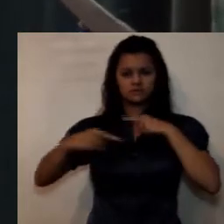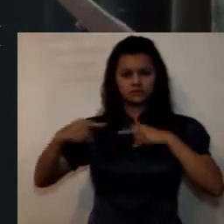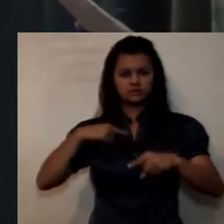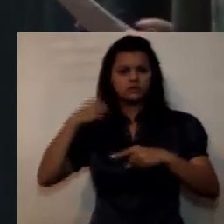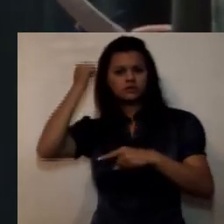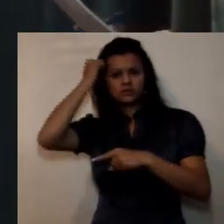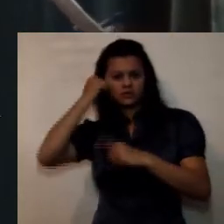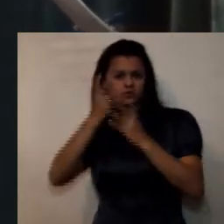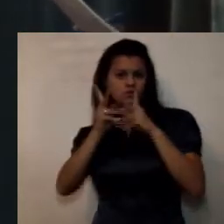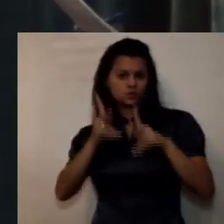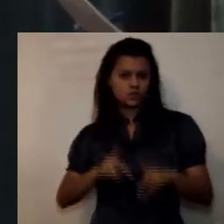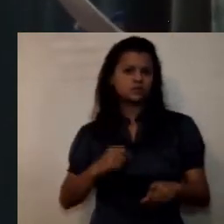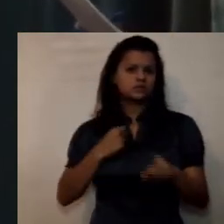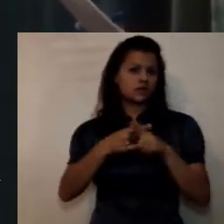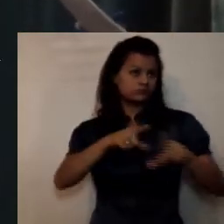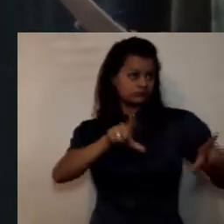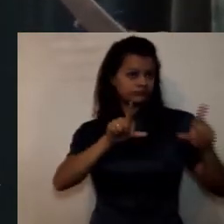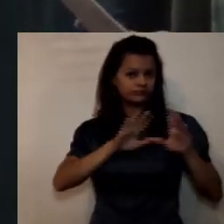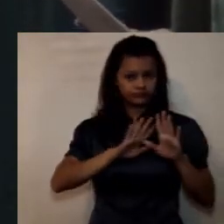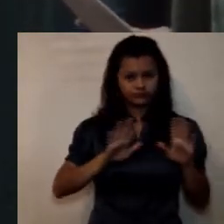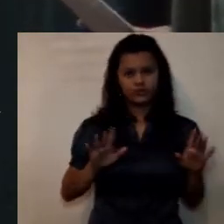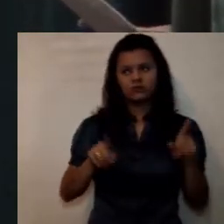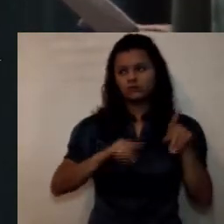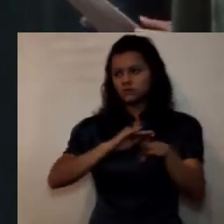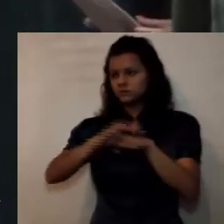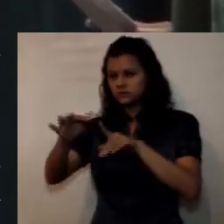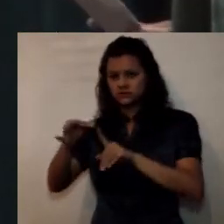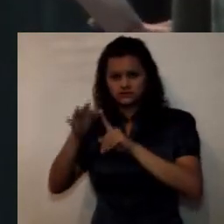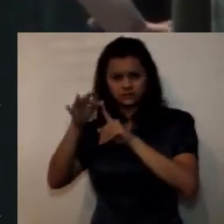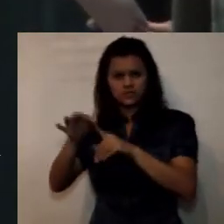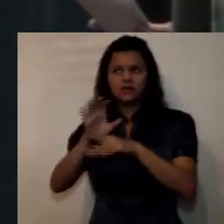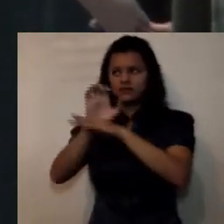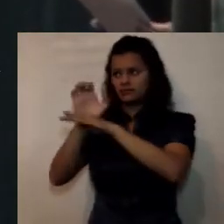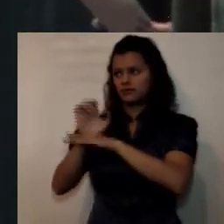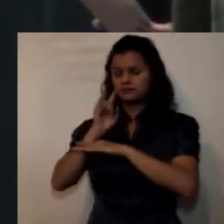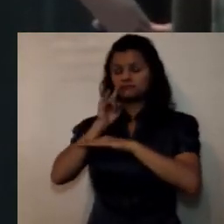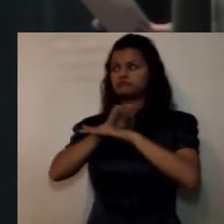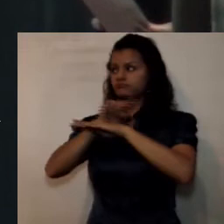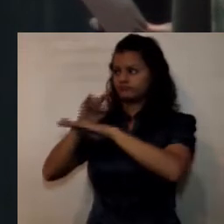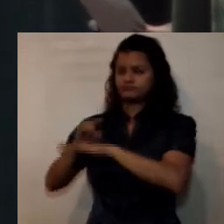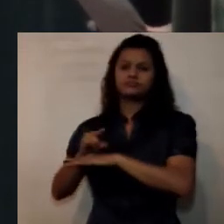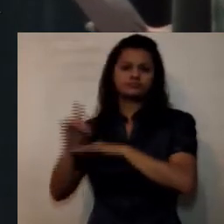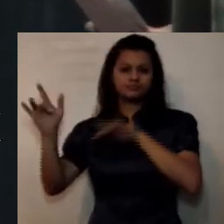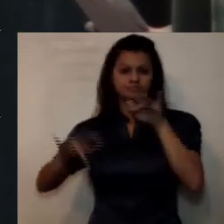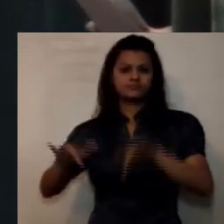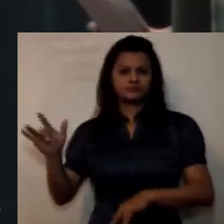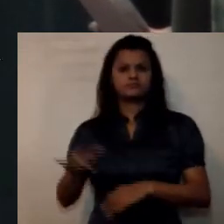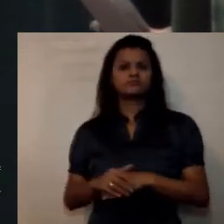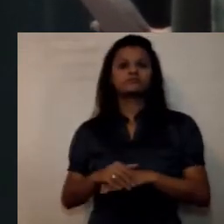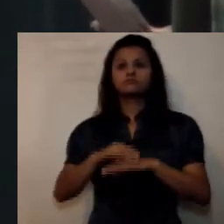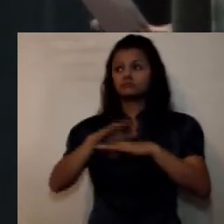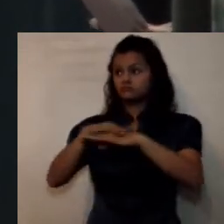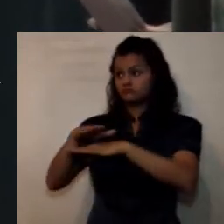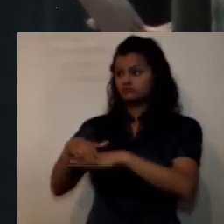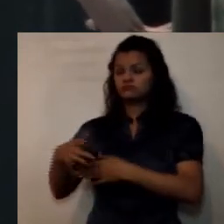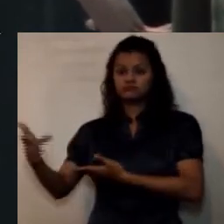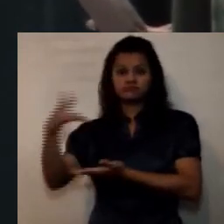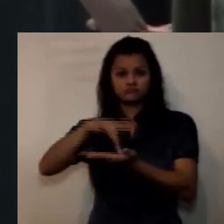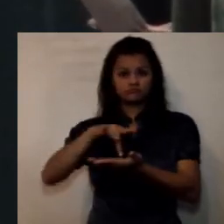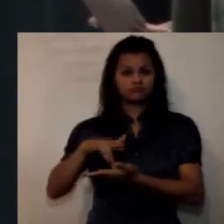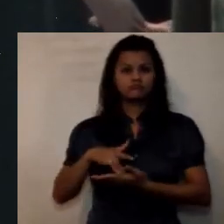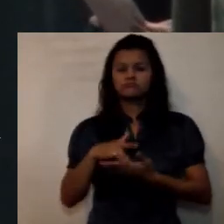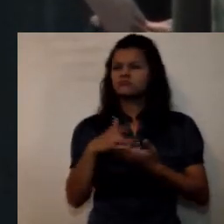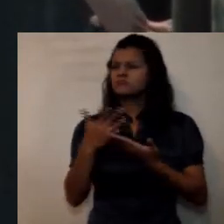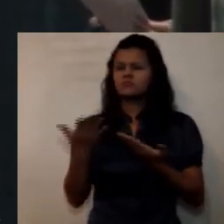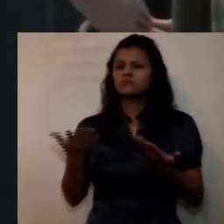estudiantes egresados invitados especiales y entidades de control la invitación a participar se realizó a través del periódico del